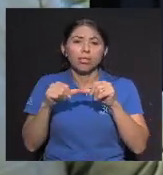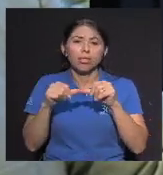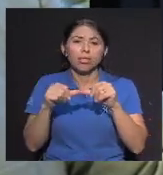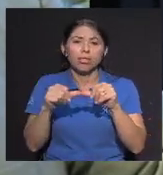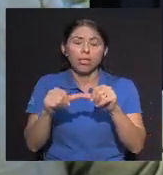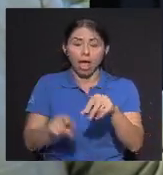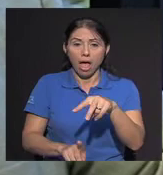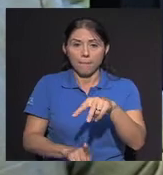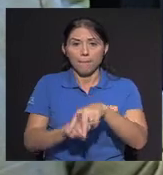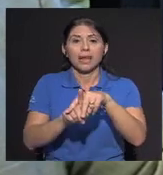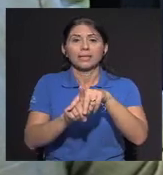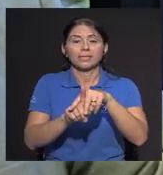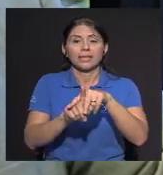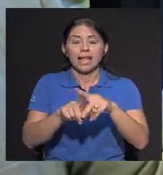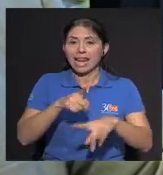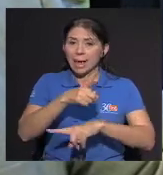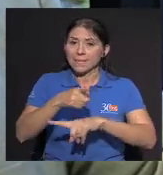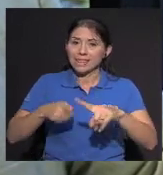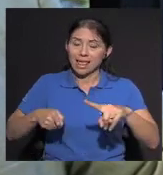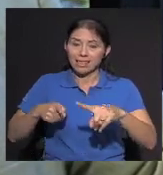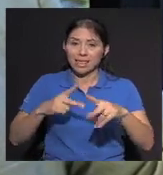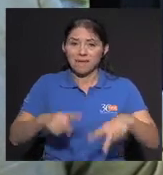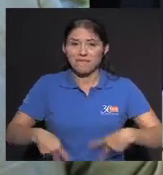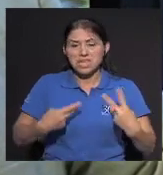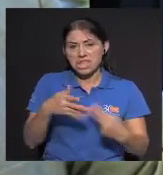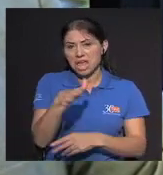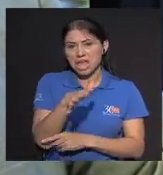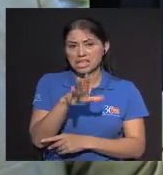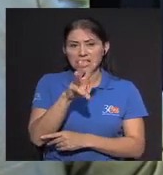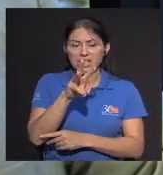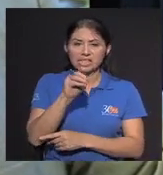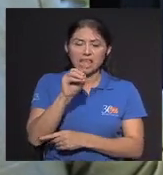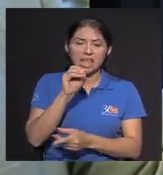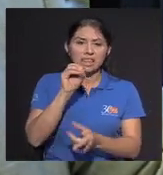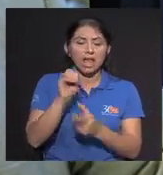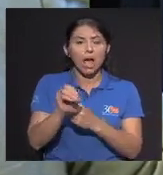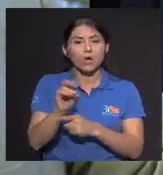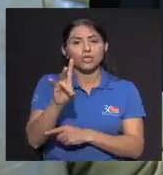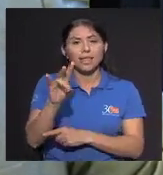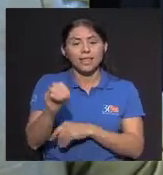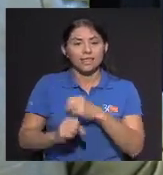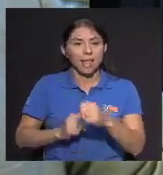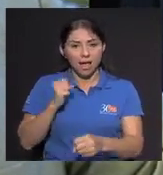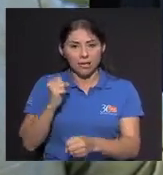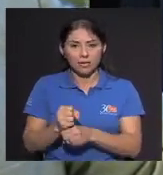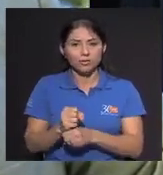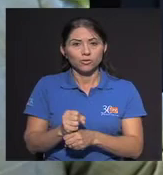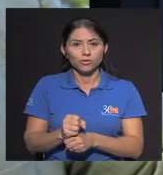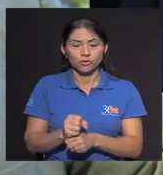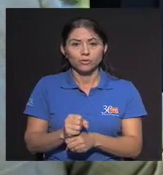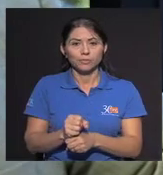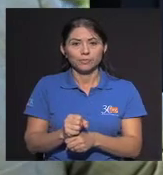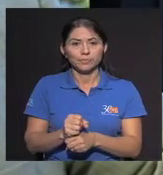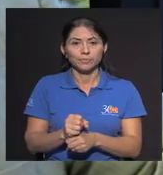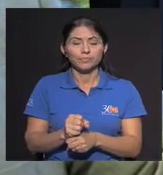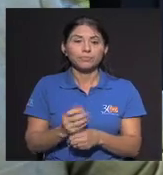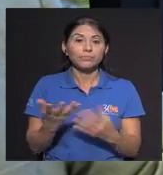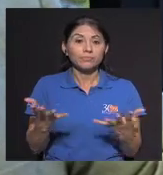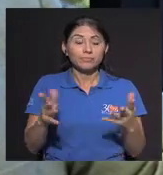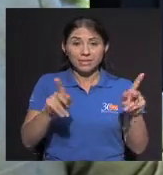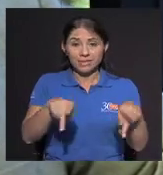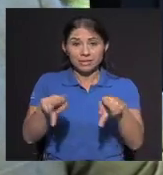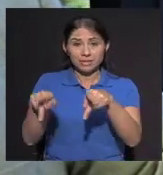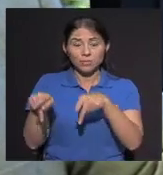aparecen en la mitad de la vida Entre los 60 y los 70 años de